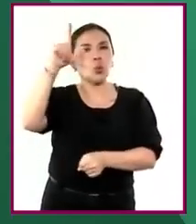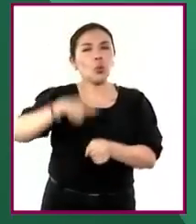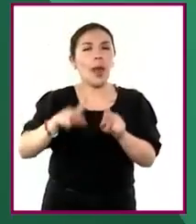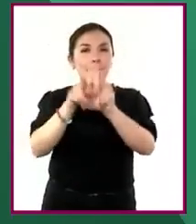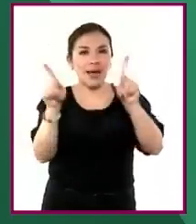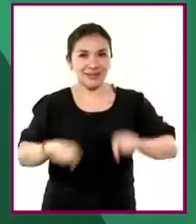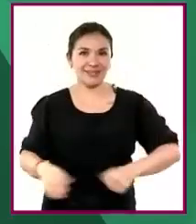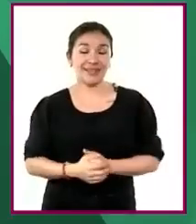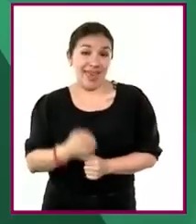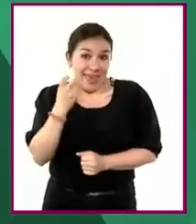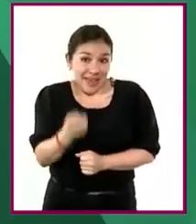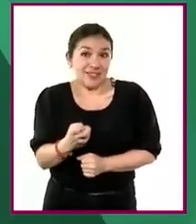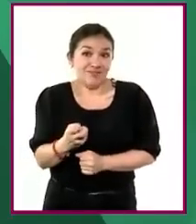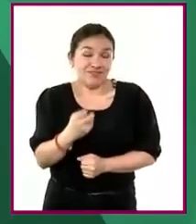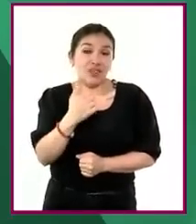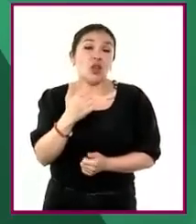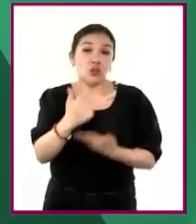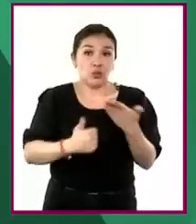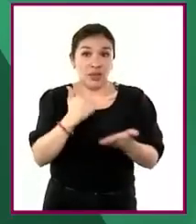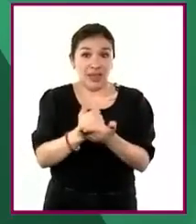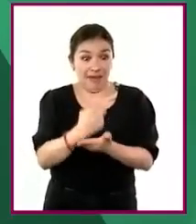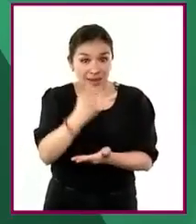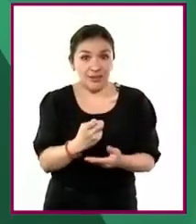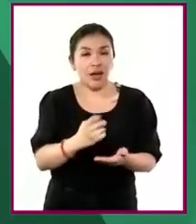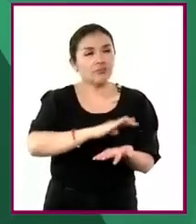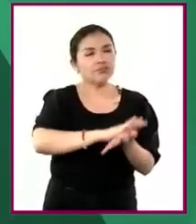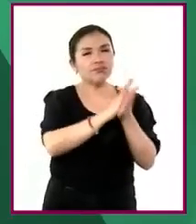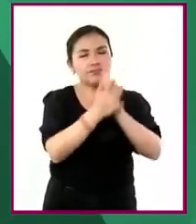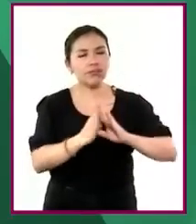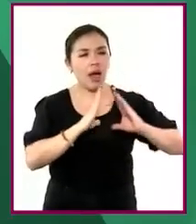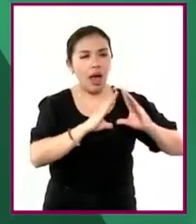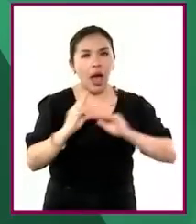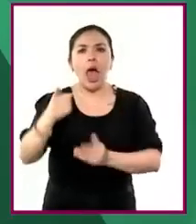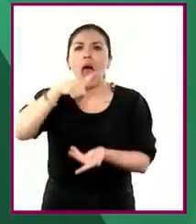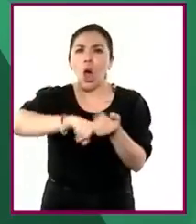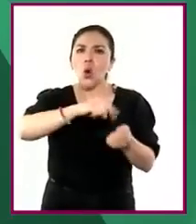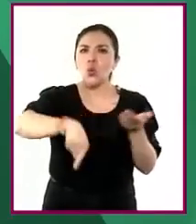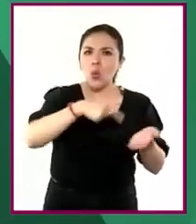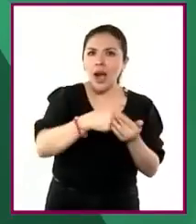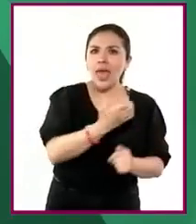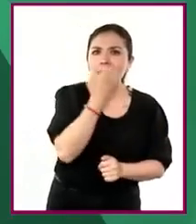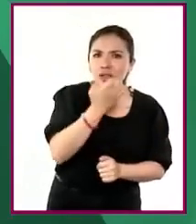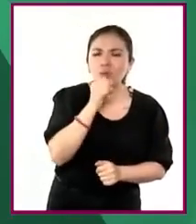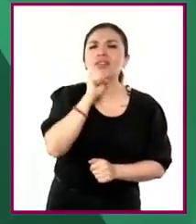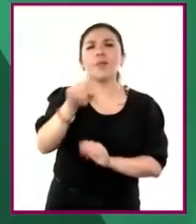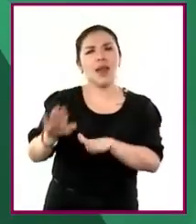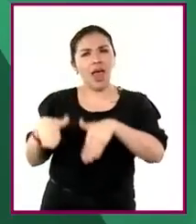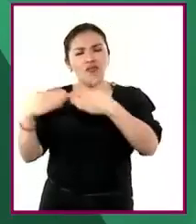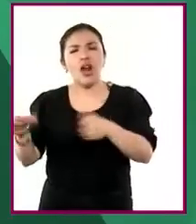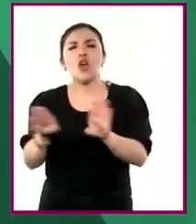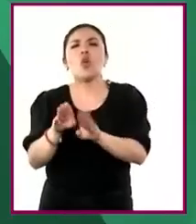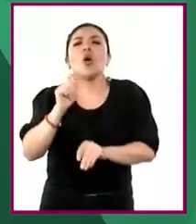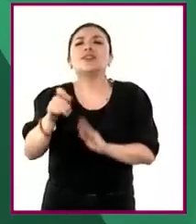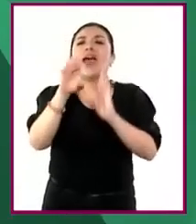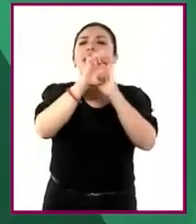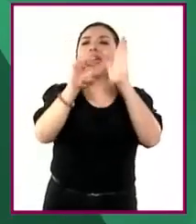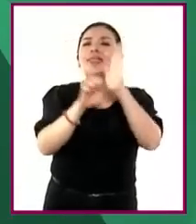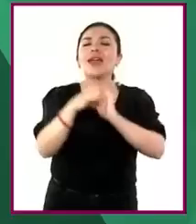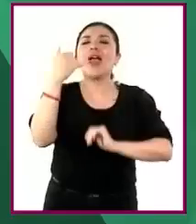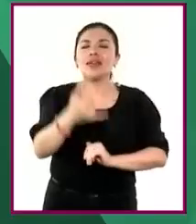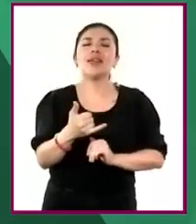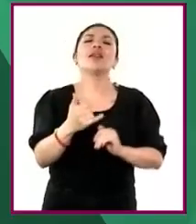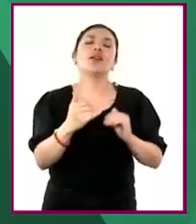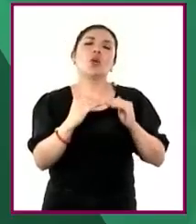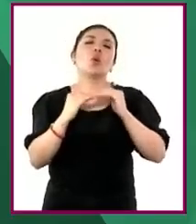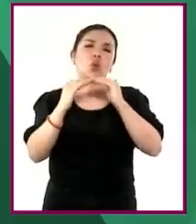paz. Así, la formación ciudadana implica vivenciar en el aula y la escuela los principios éticos y